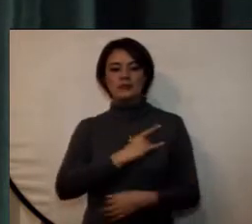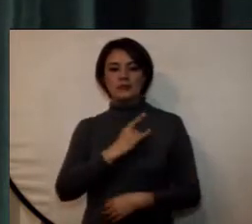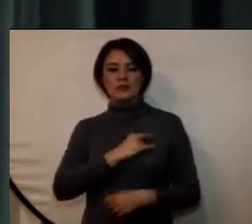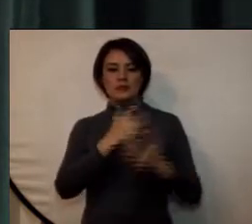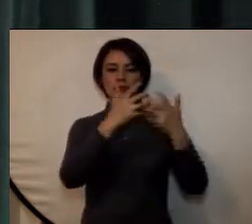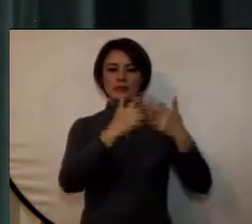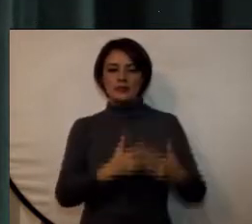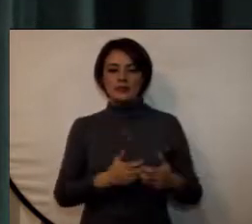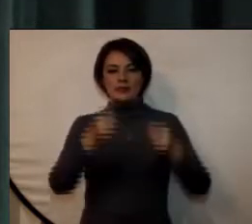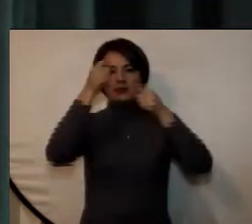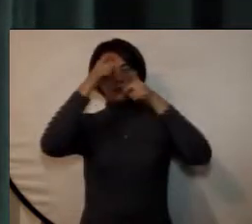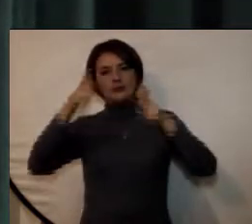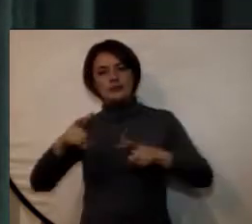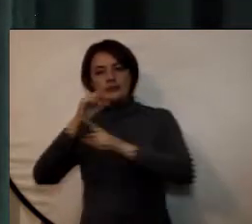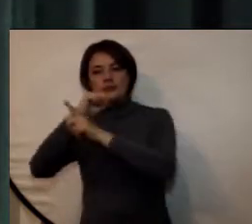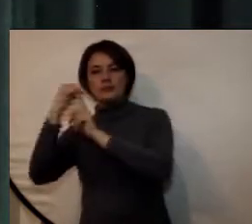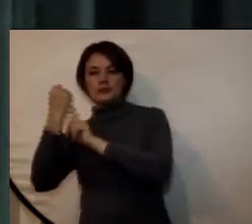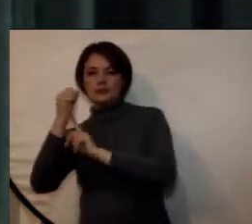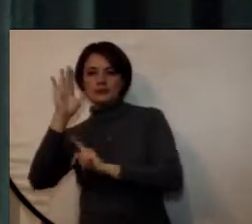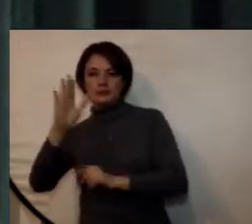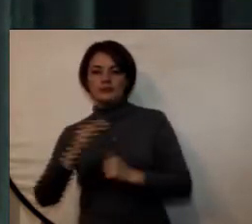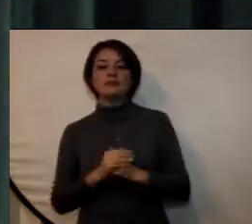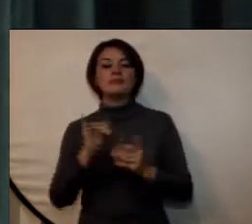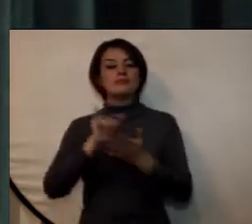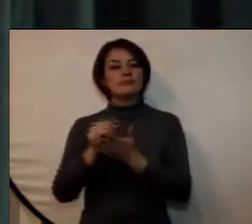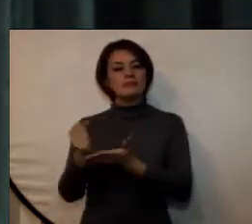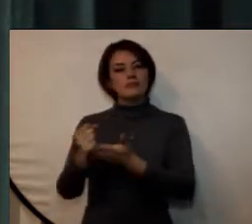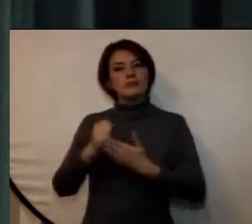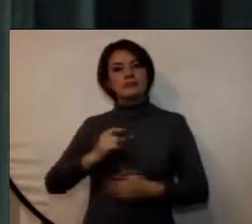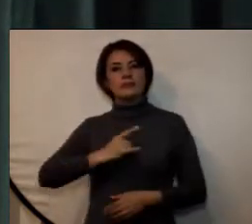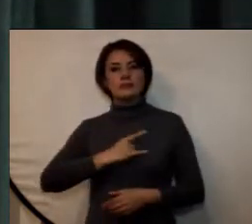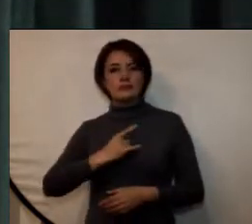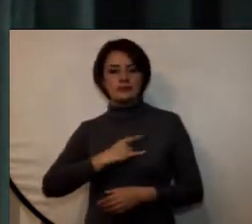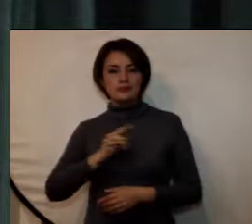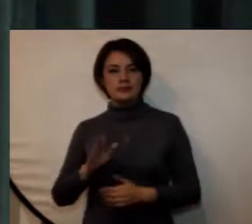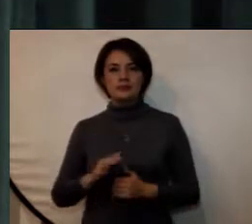de empresa estado y sociedad que le permiten a la universidad